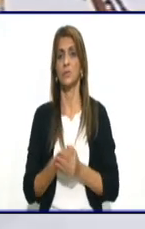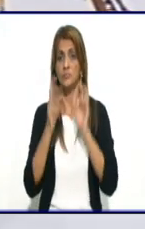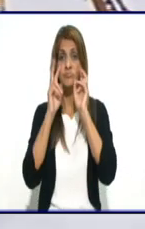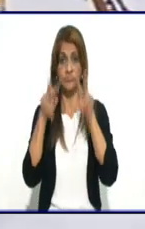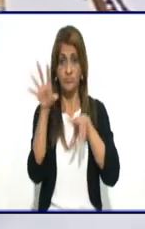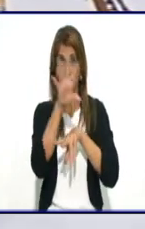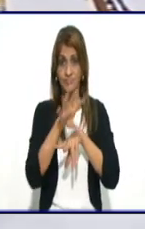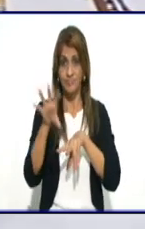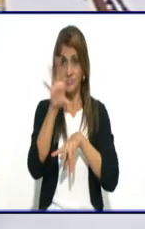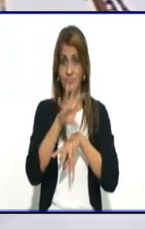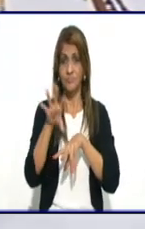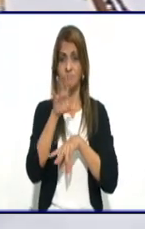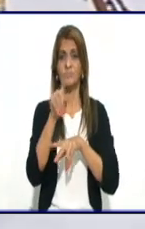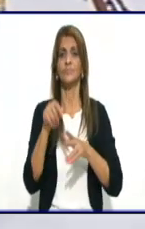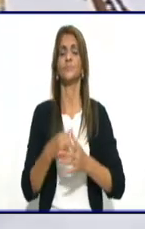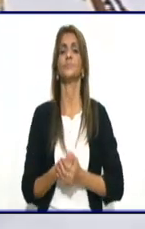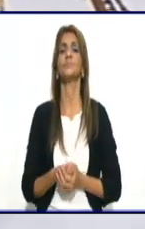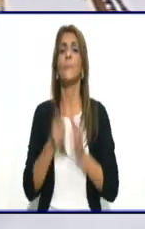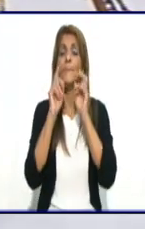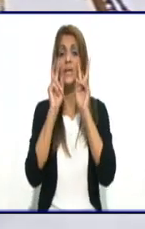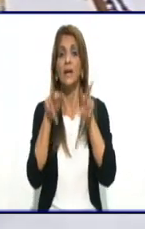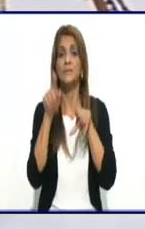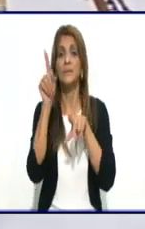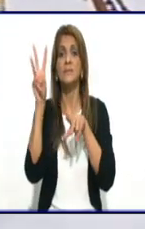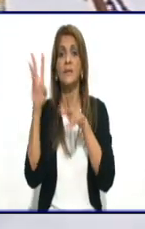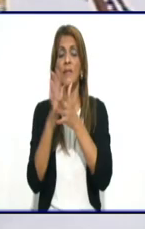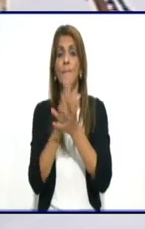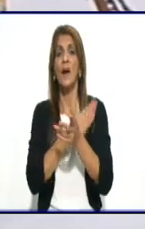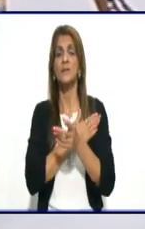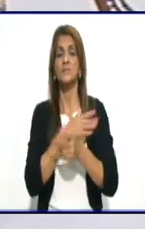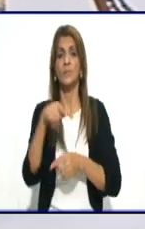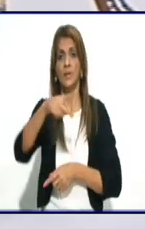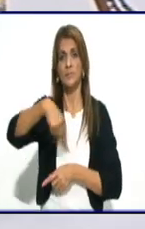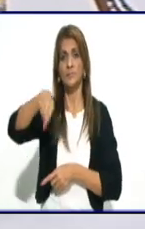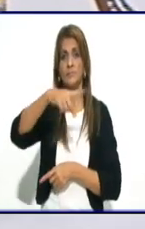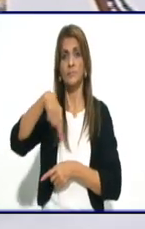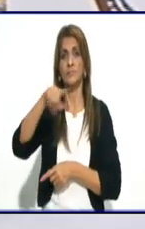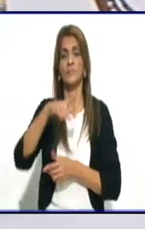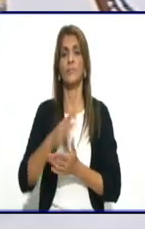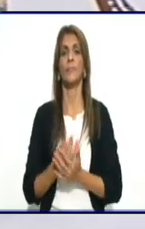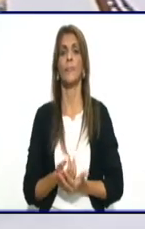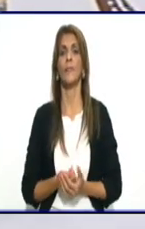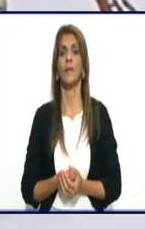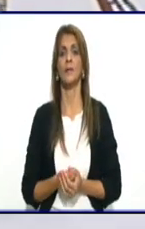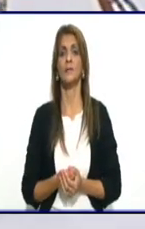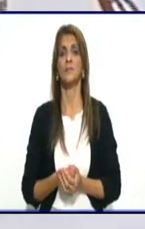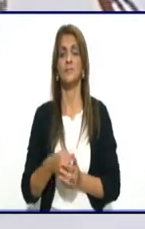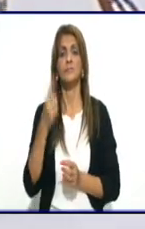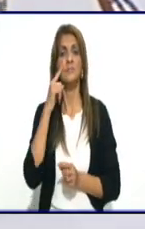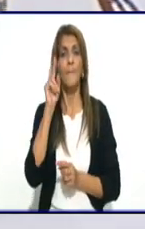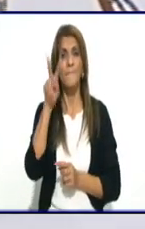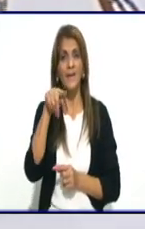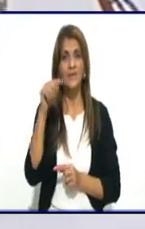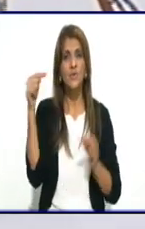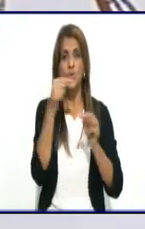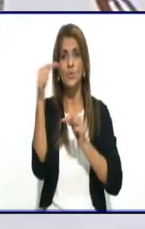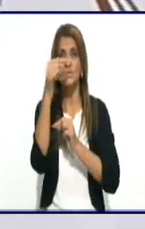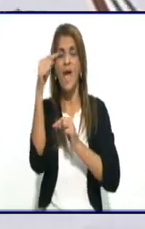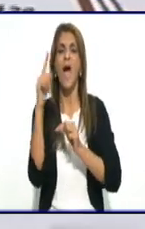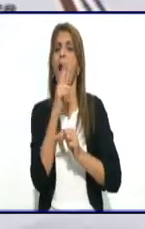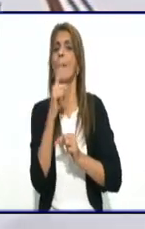Seguimos. Eso es 13 de marzo, ahí lo tienen, miren. Eso es ICER. Lo que está señalizado con las crucecitas amarillas,